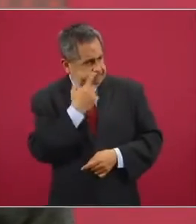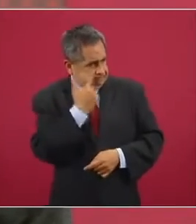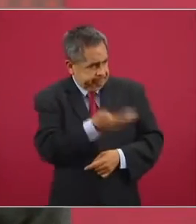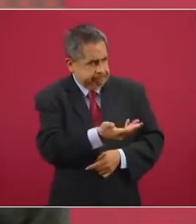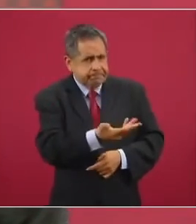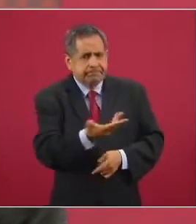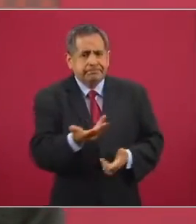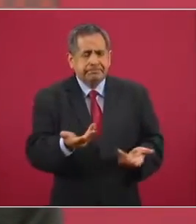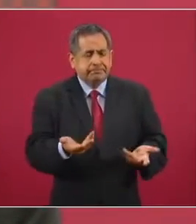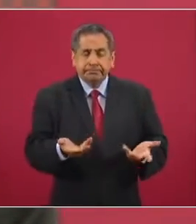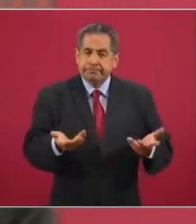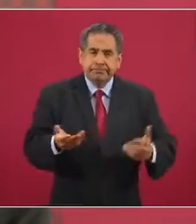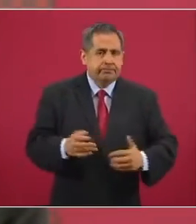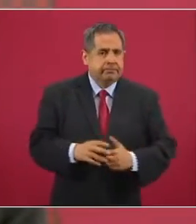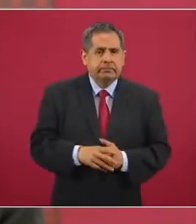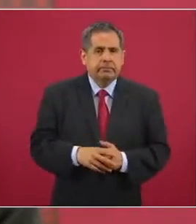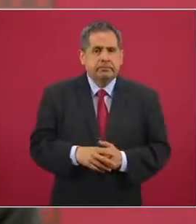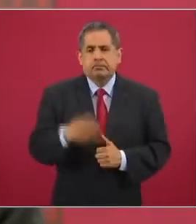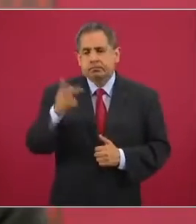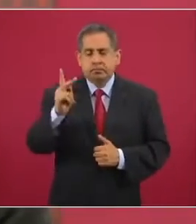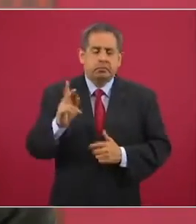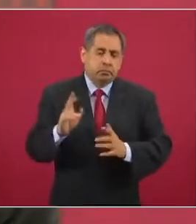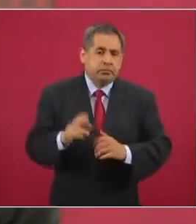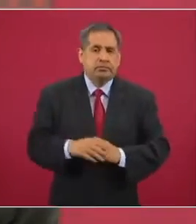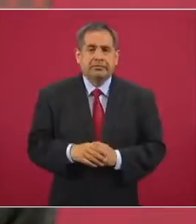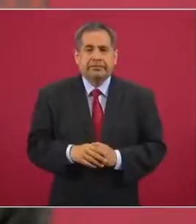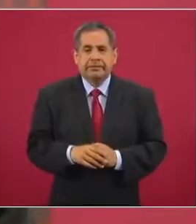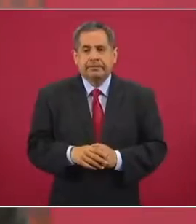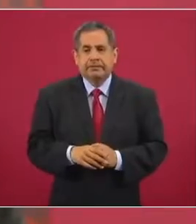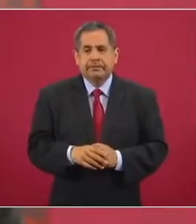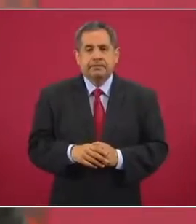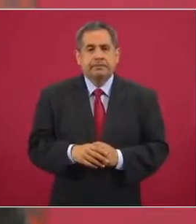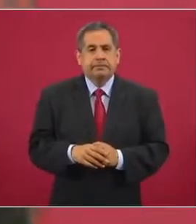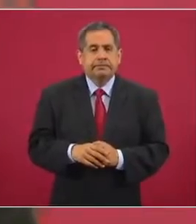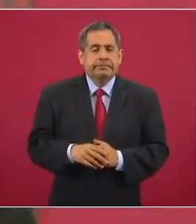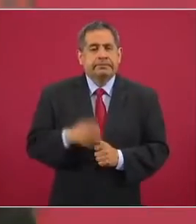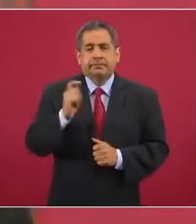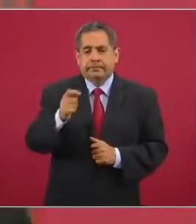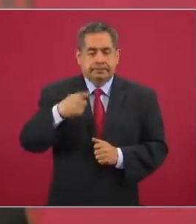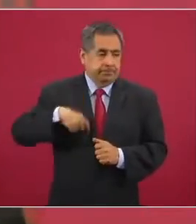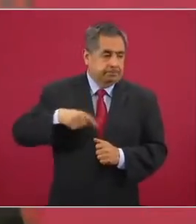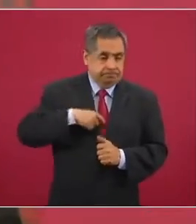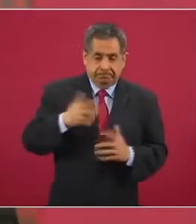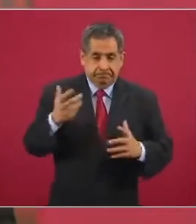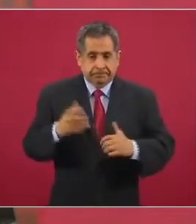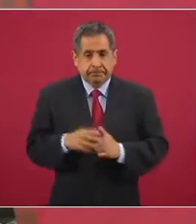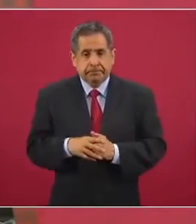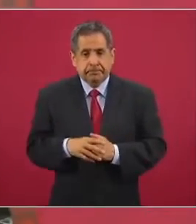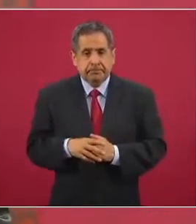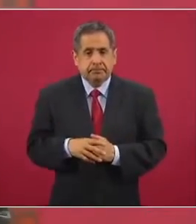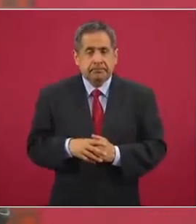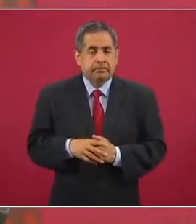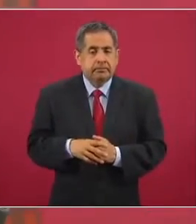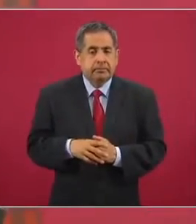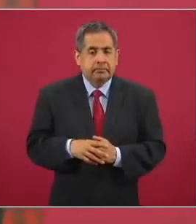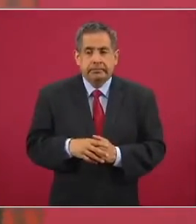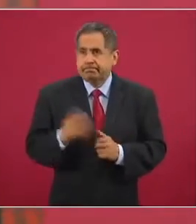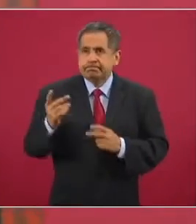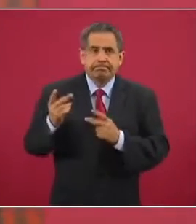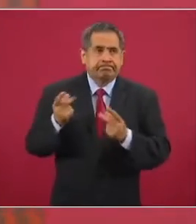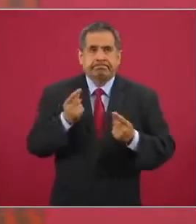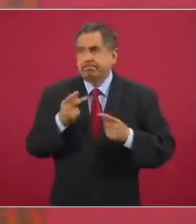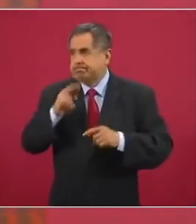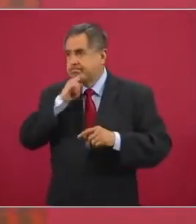tuvimos que actuar a prisa,